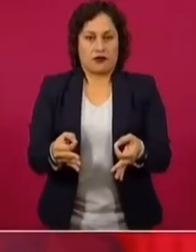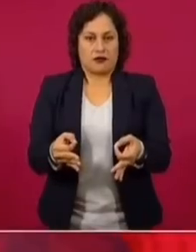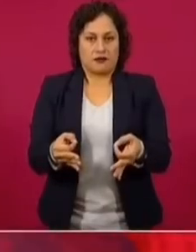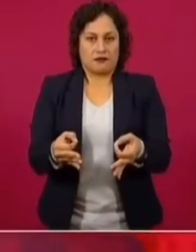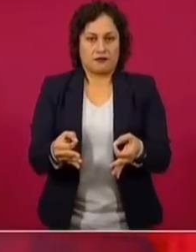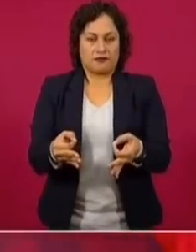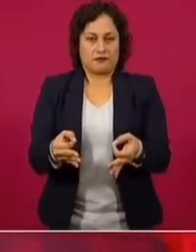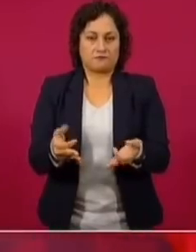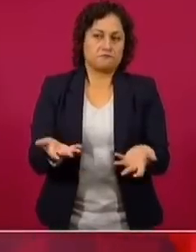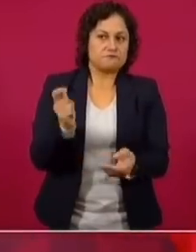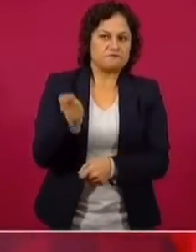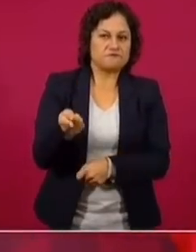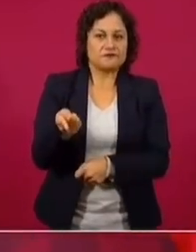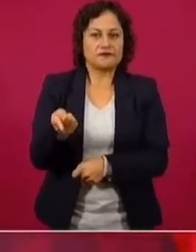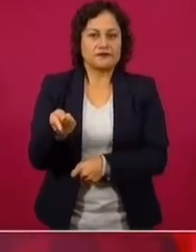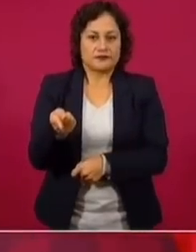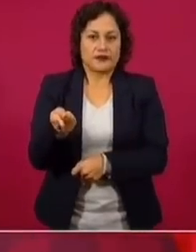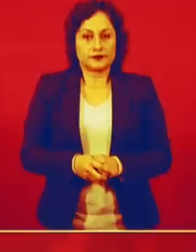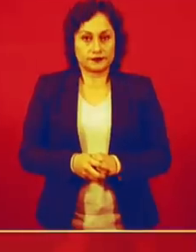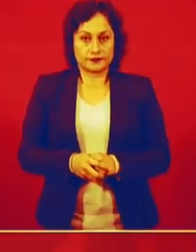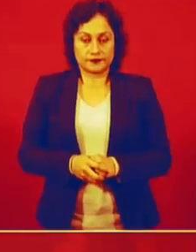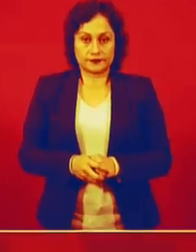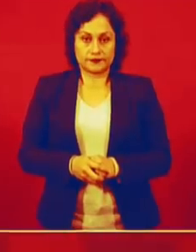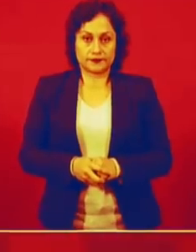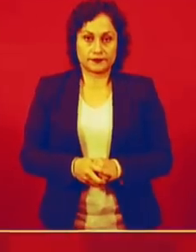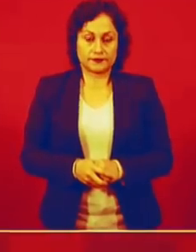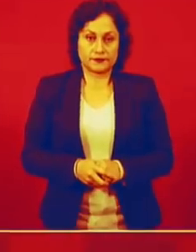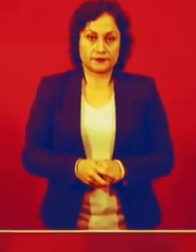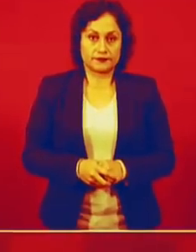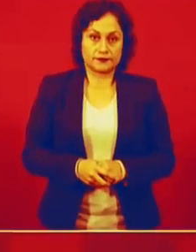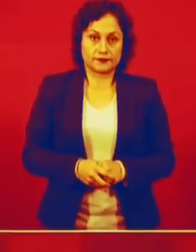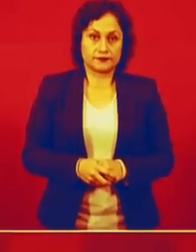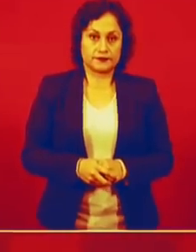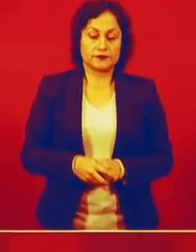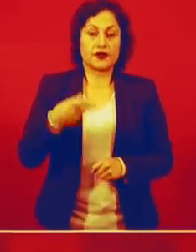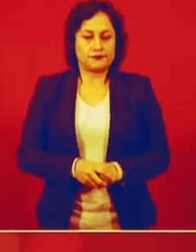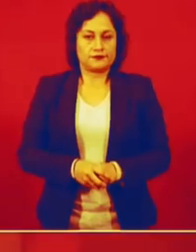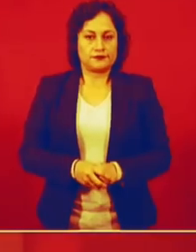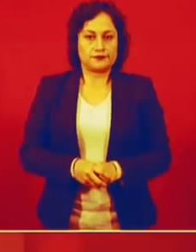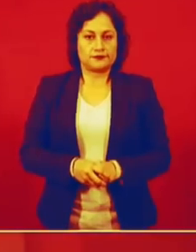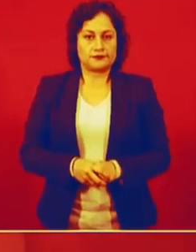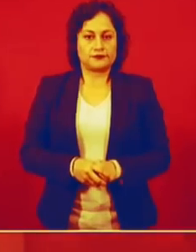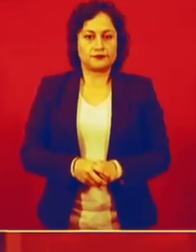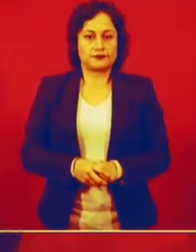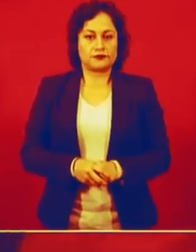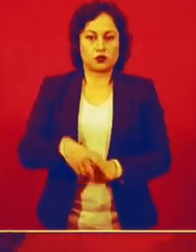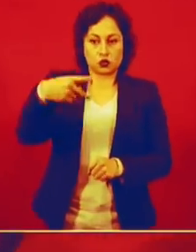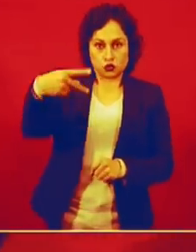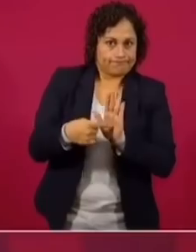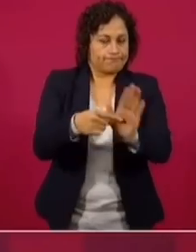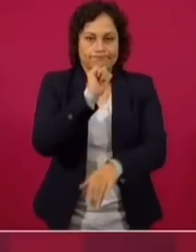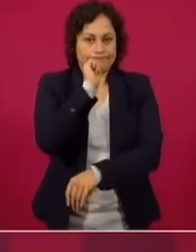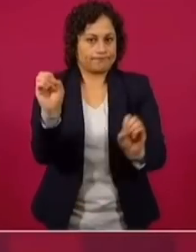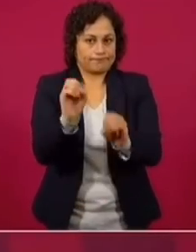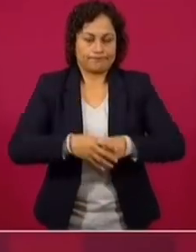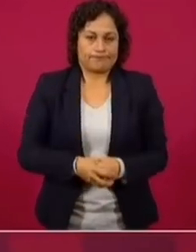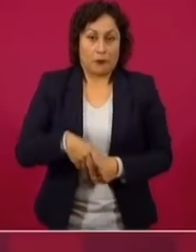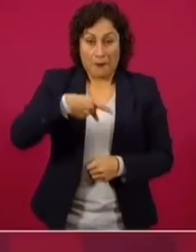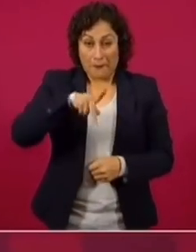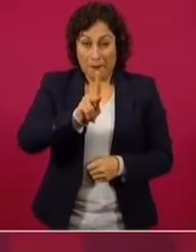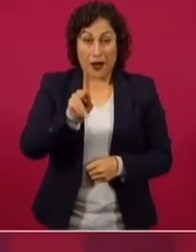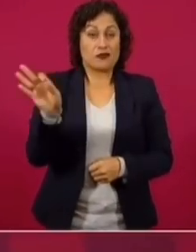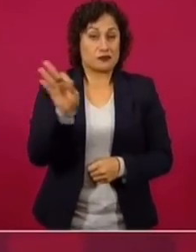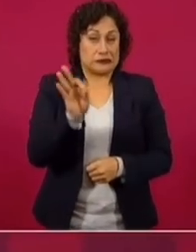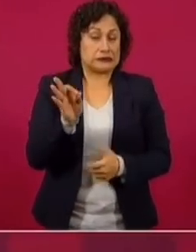se tienen facturas. No nos estamos metiendo con bienes, ni de él ni de familiares. Porque seguramente